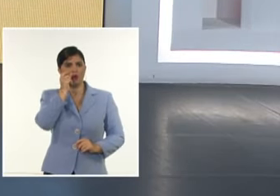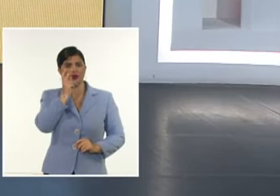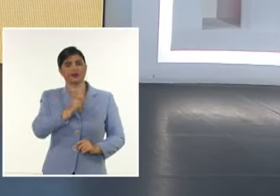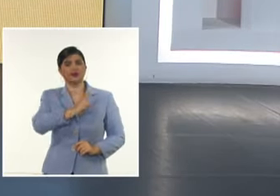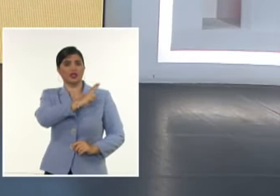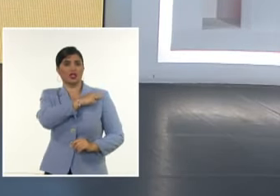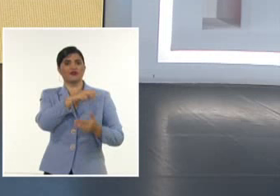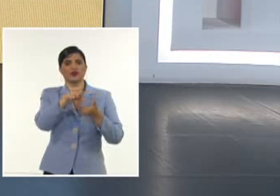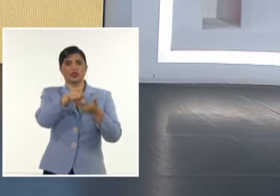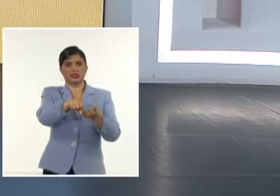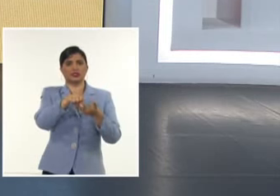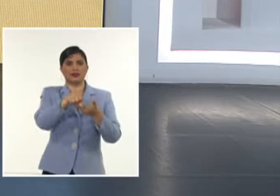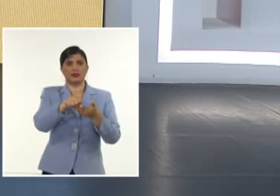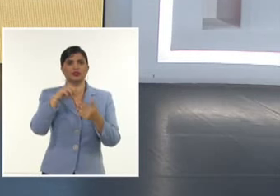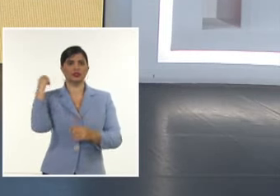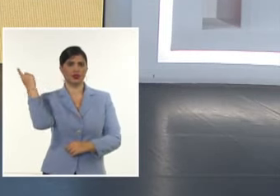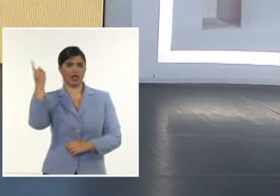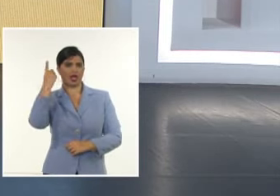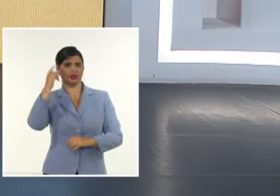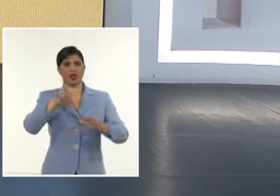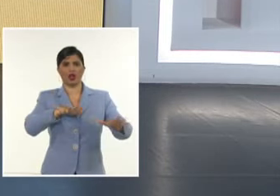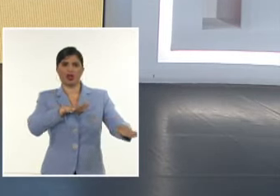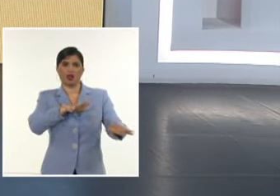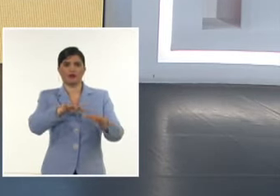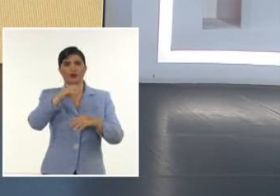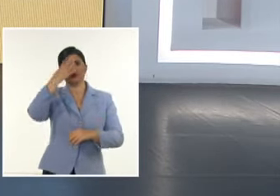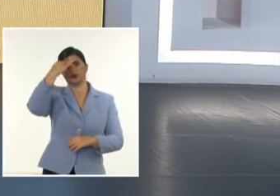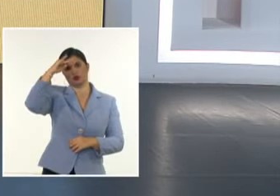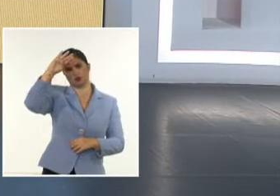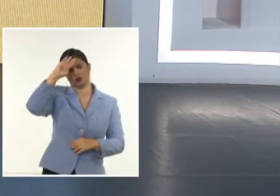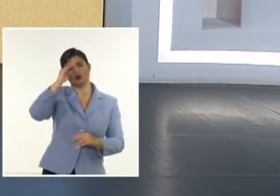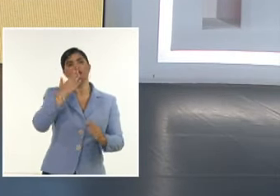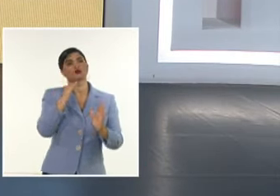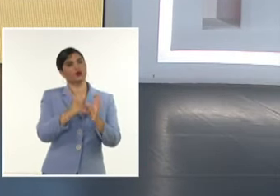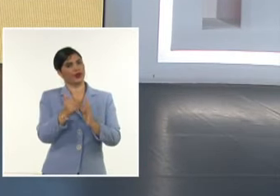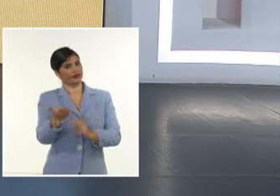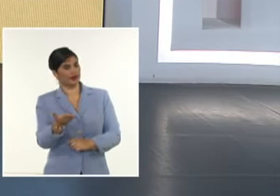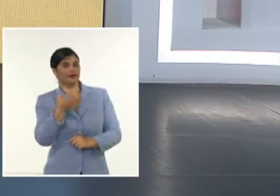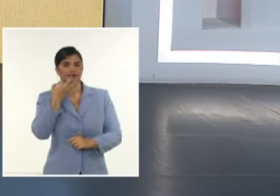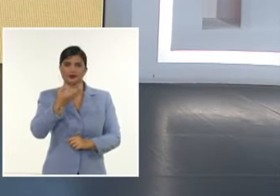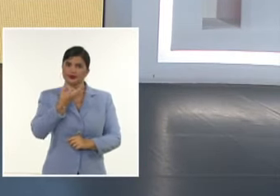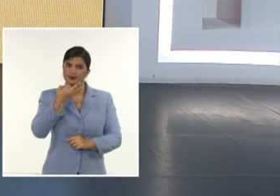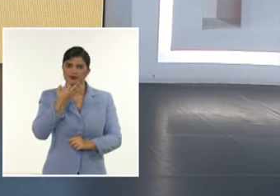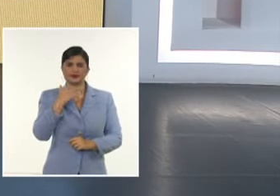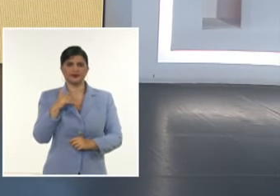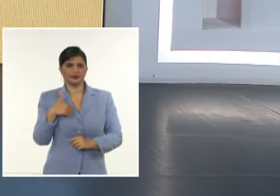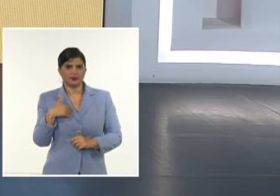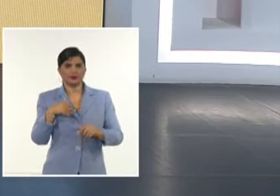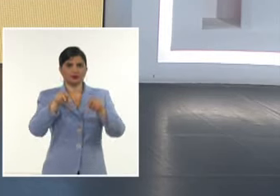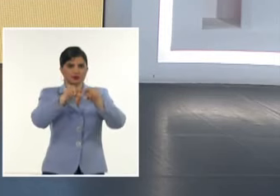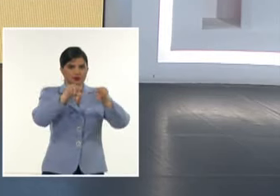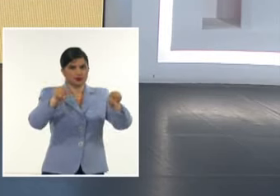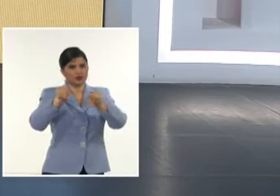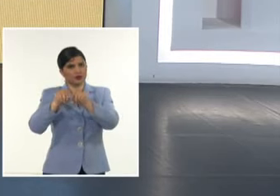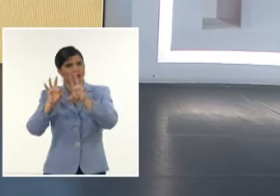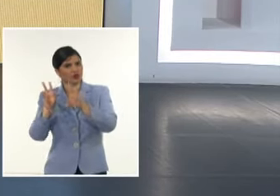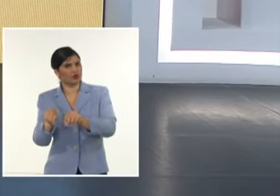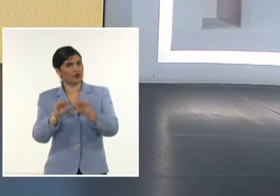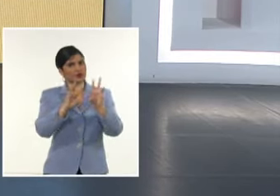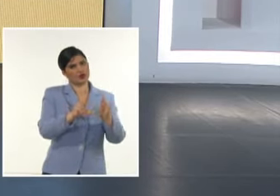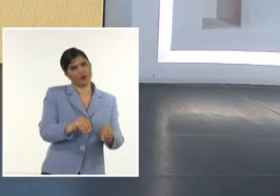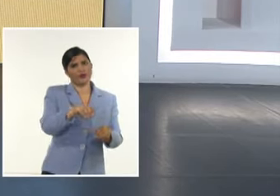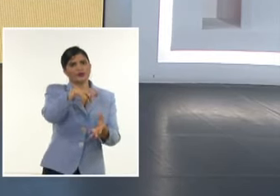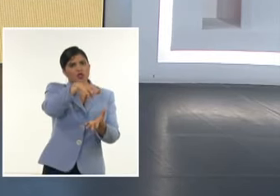Servicio Sismológico Nacional en Cuba El saludo para usted Doctor, cuéntenos cómo se registran estos datos Sé que hay estaciones sismológicas